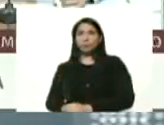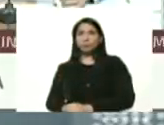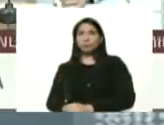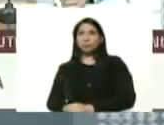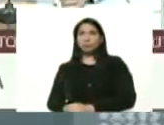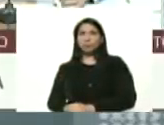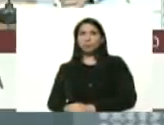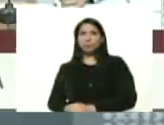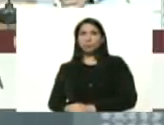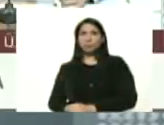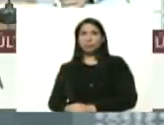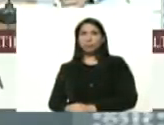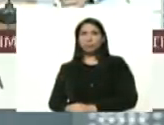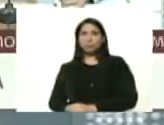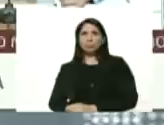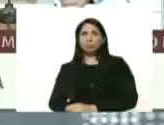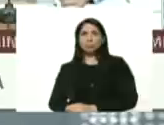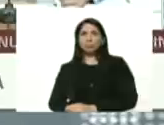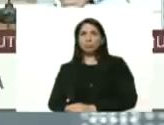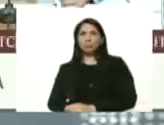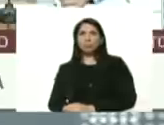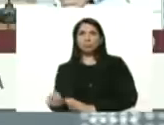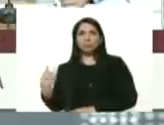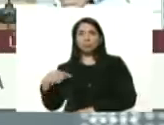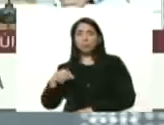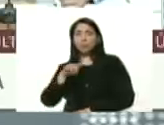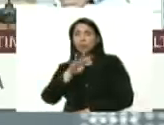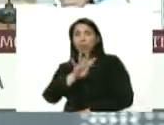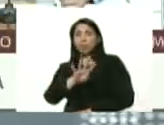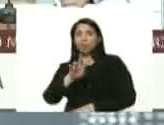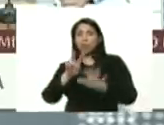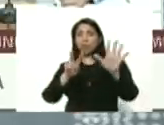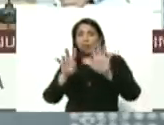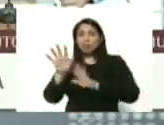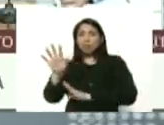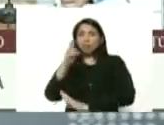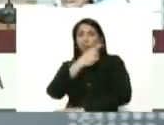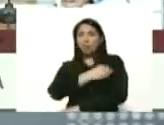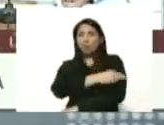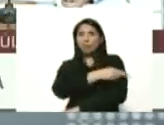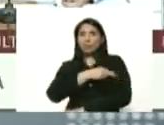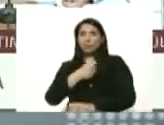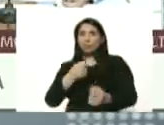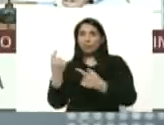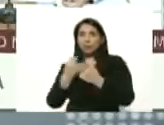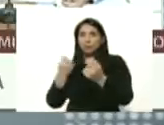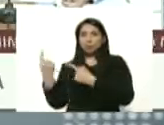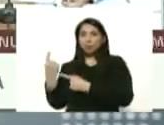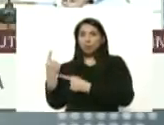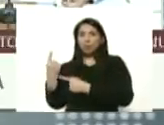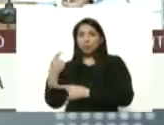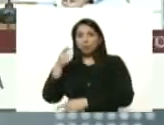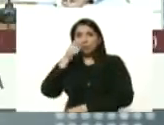tenemos 475 hospitalizados en hospitales Sentinela